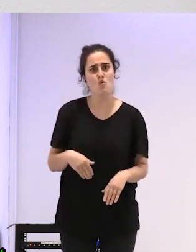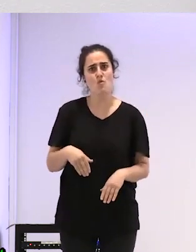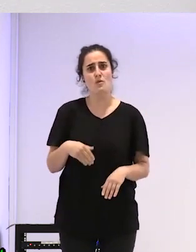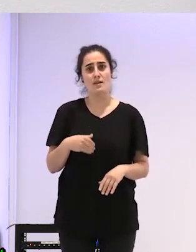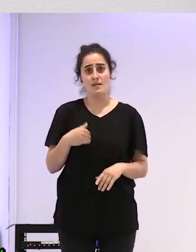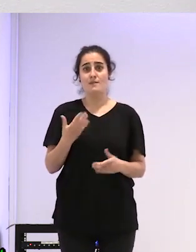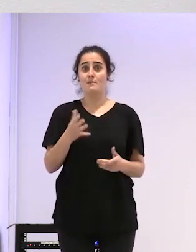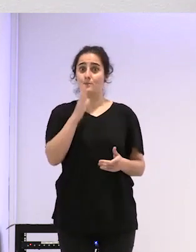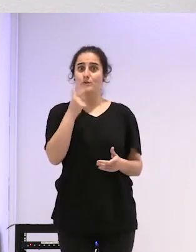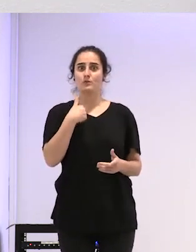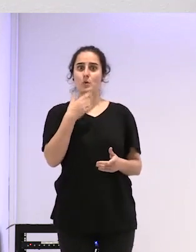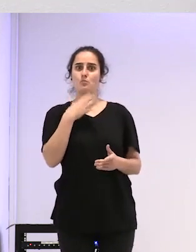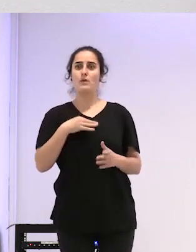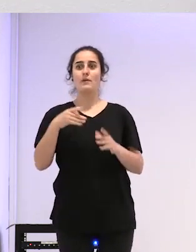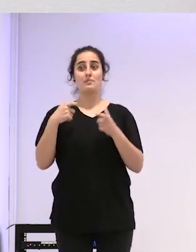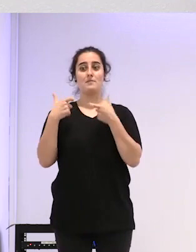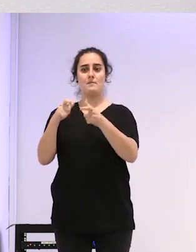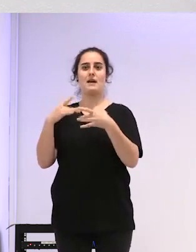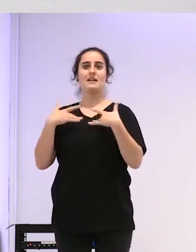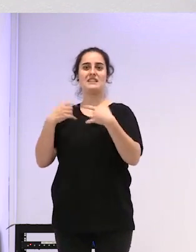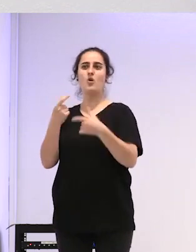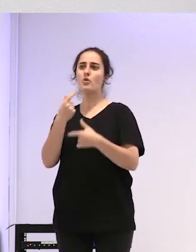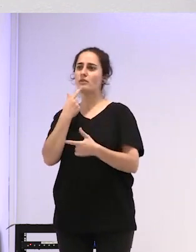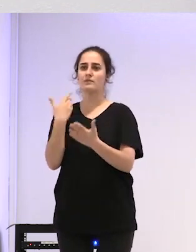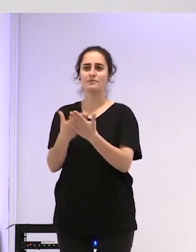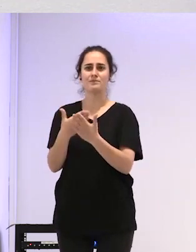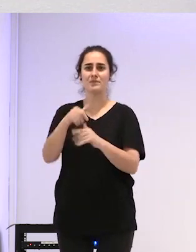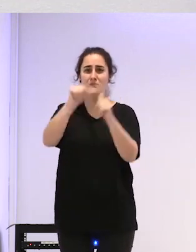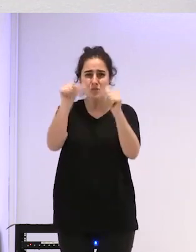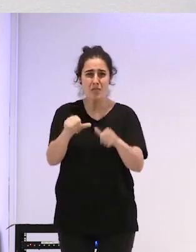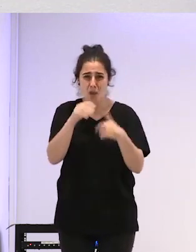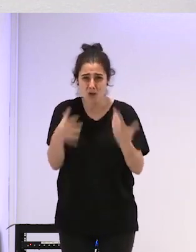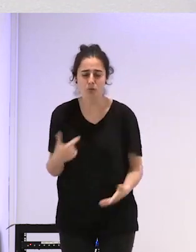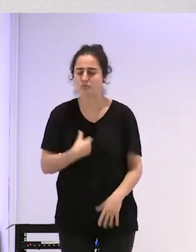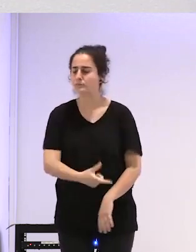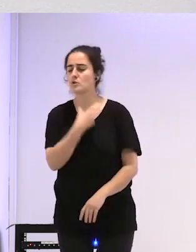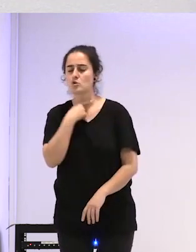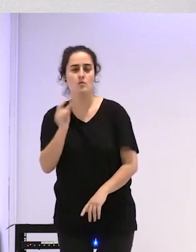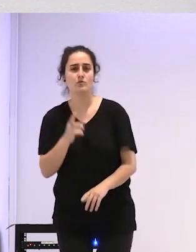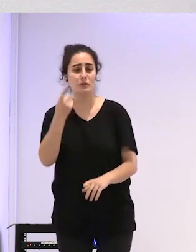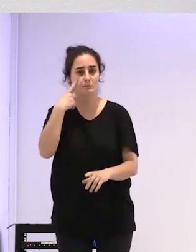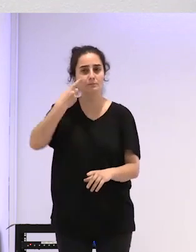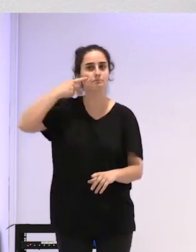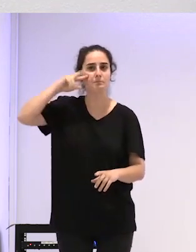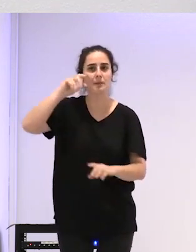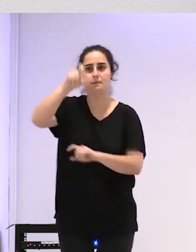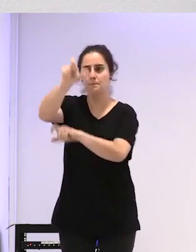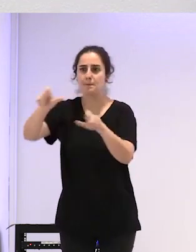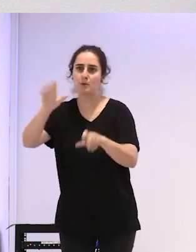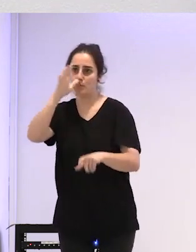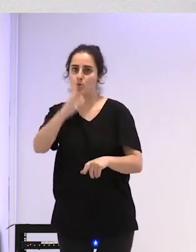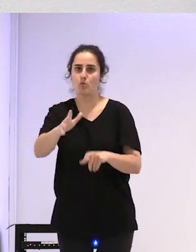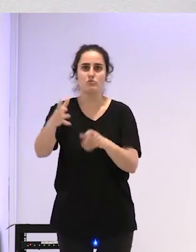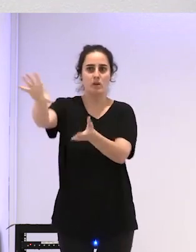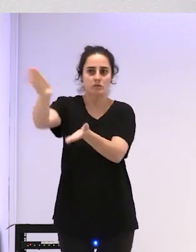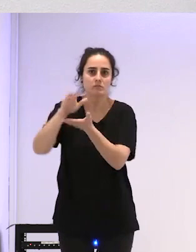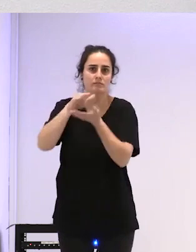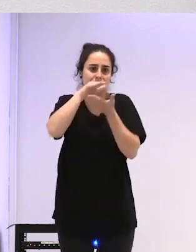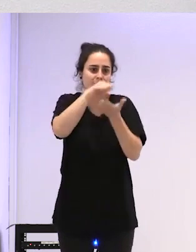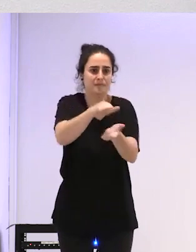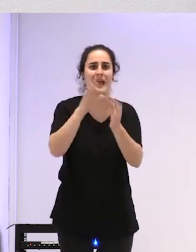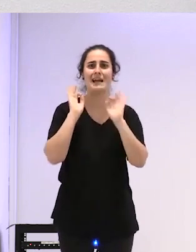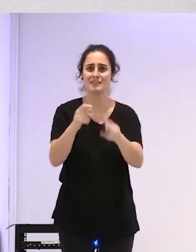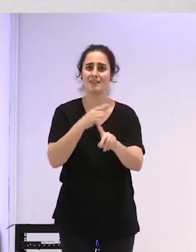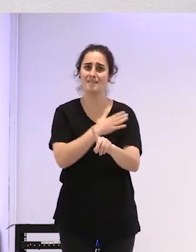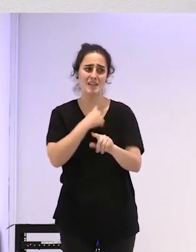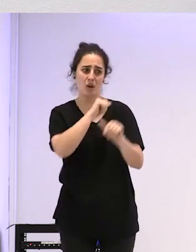al departamento de salud de que esto no nos gusta y te doy testimonios de personas denuncias que hemos hecho y tal y cual quejas